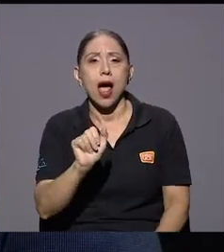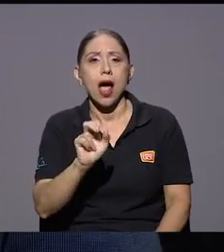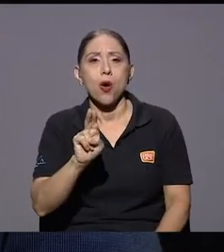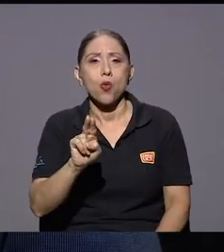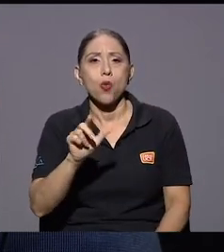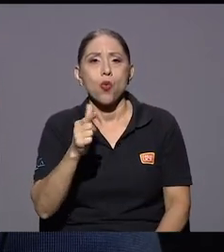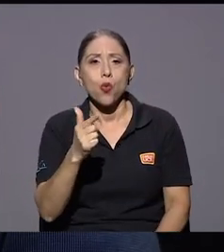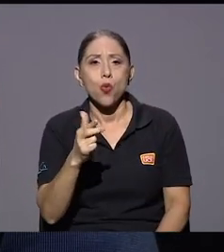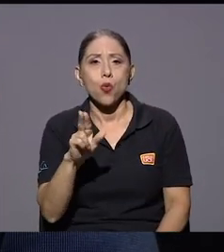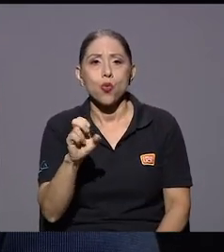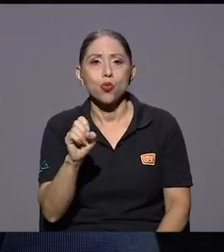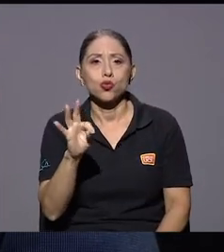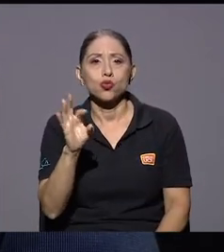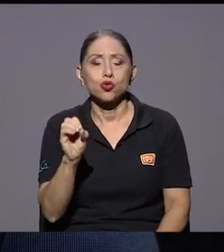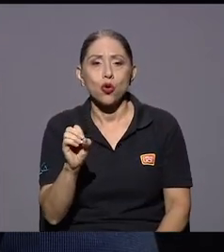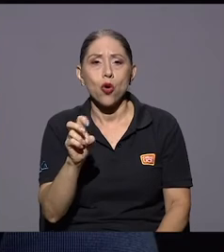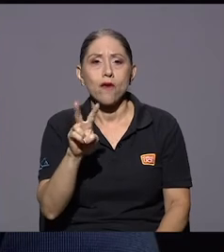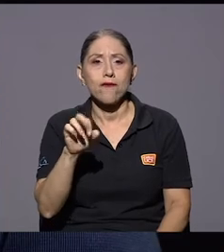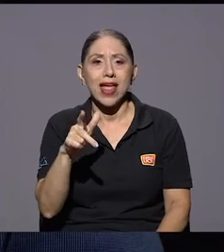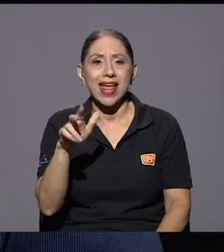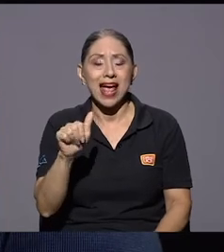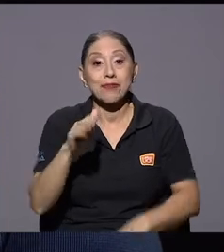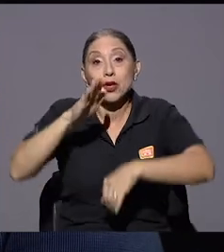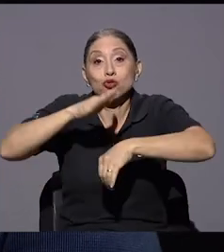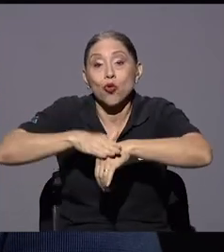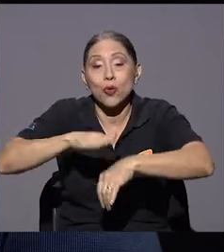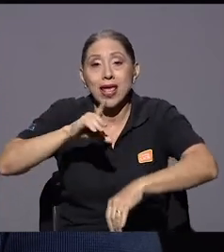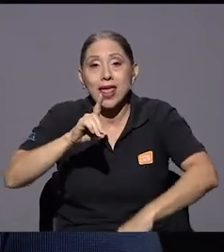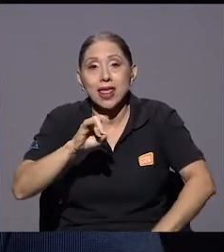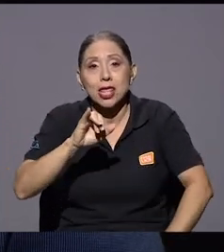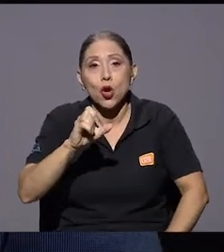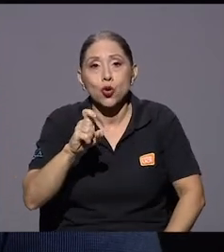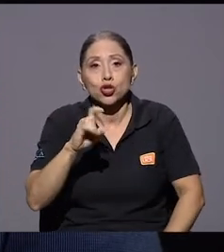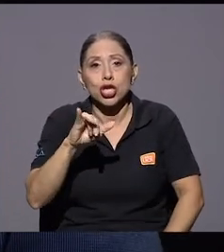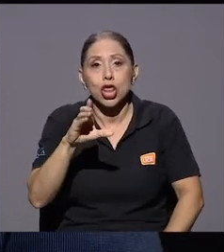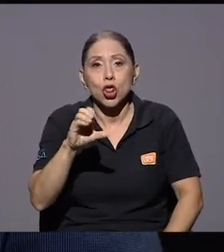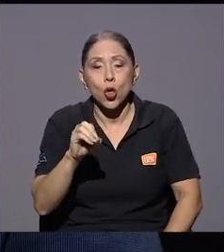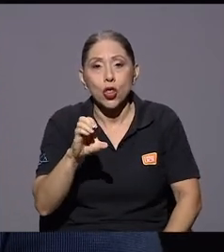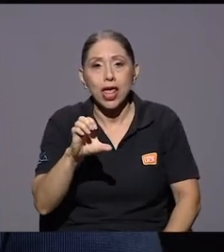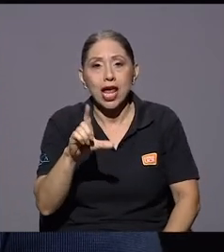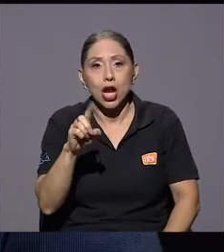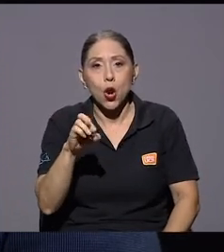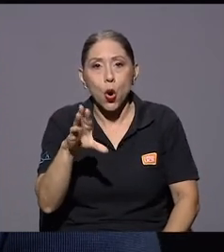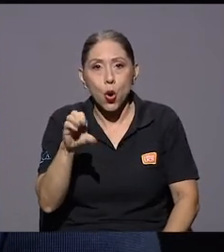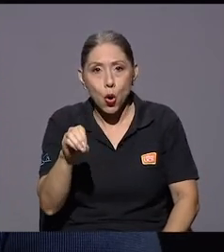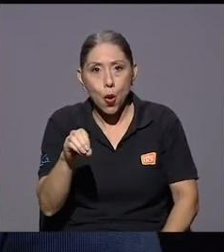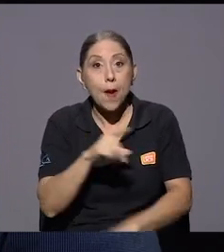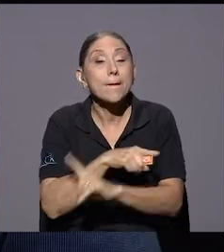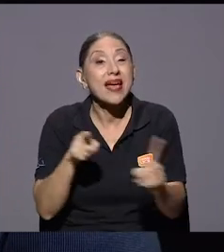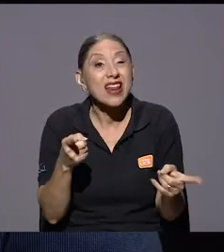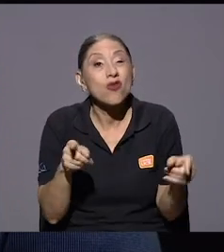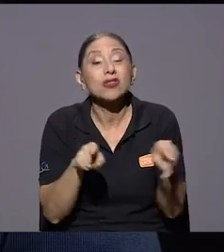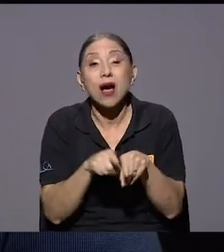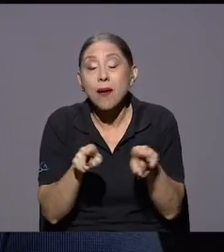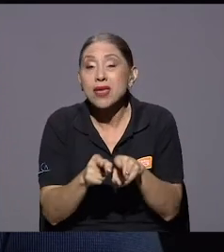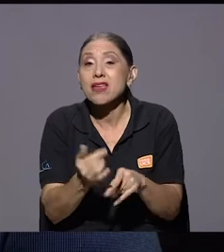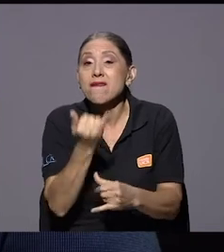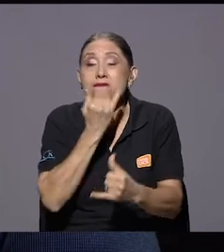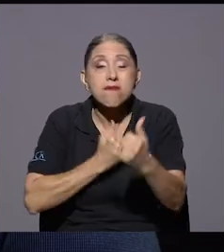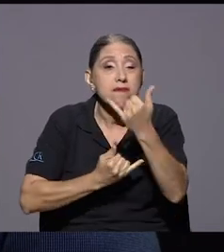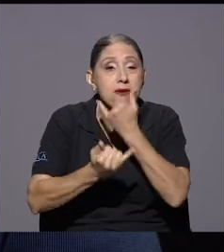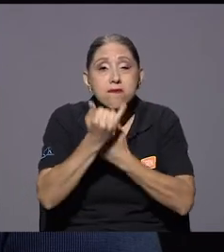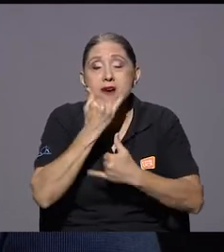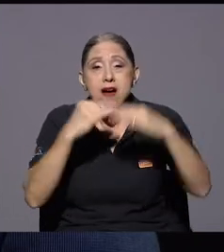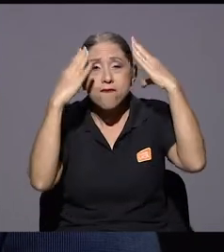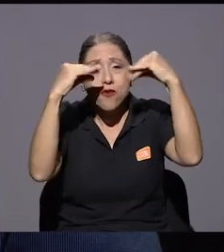muchísimo referente al dióxido de cloro pero en general a la desinformación que ha circulado durante la pandemia yo creo que el